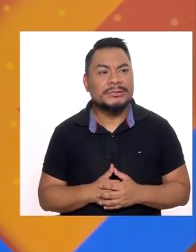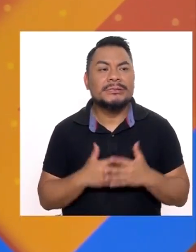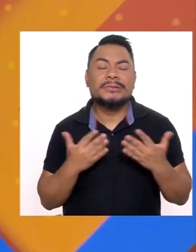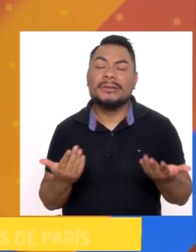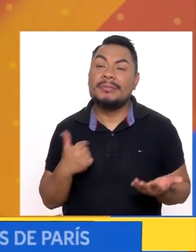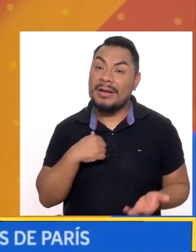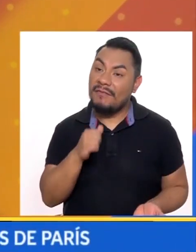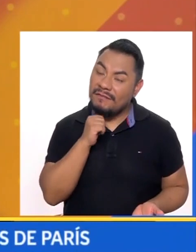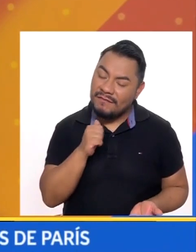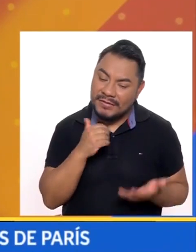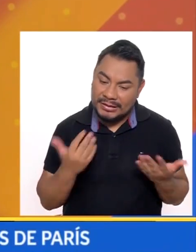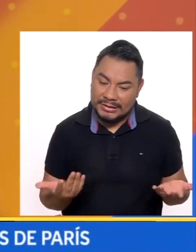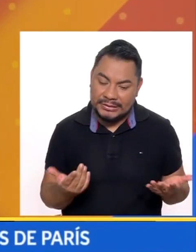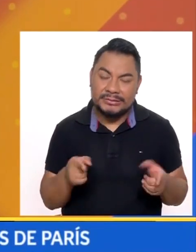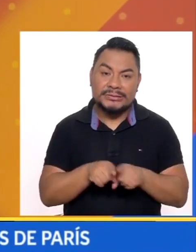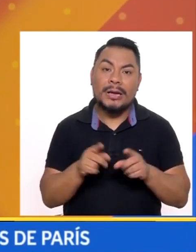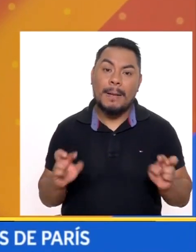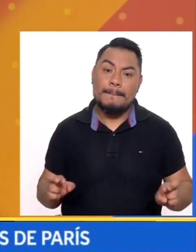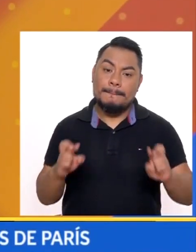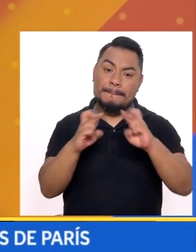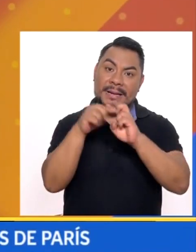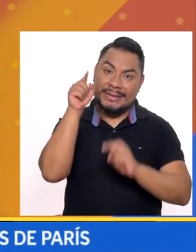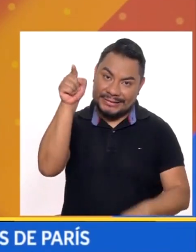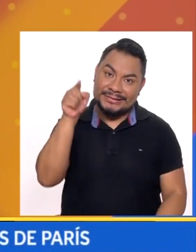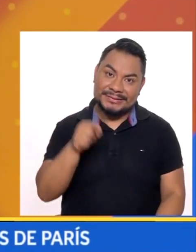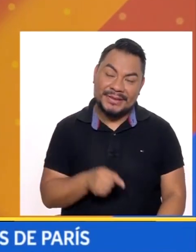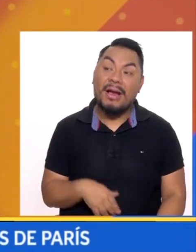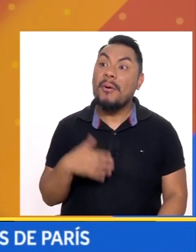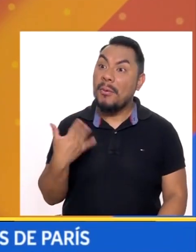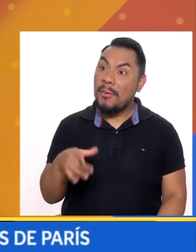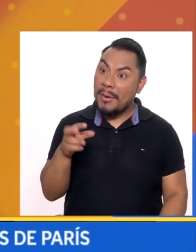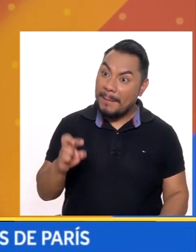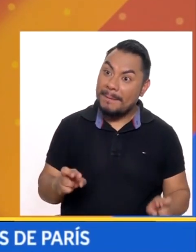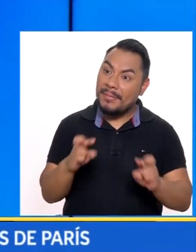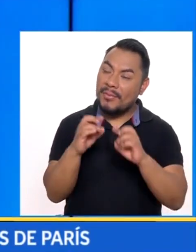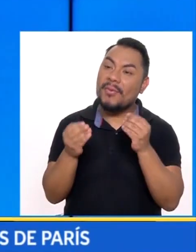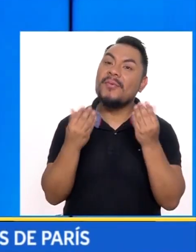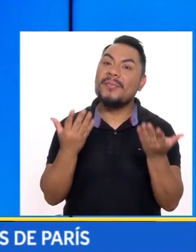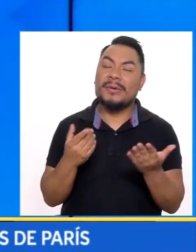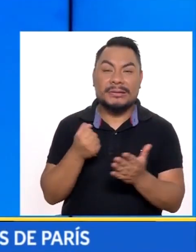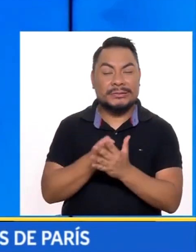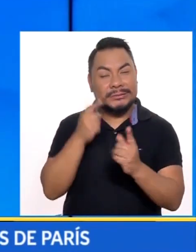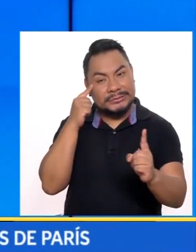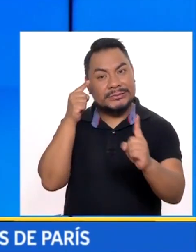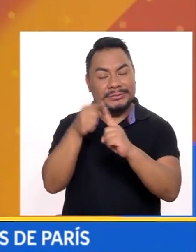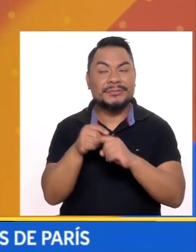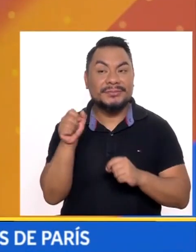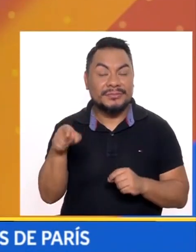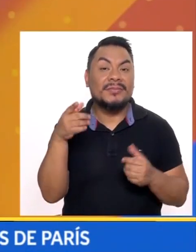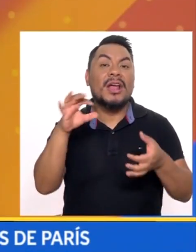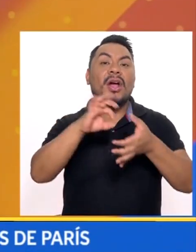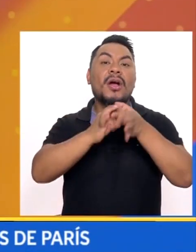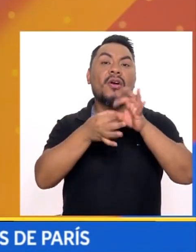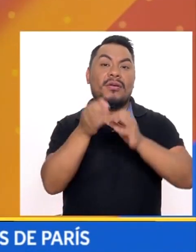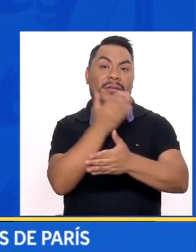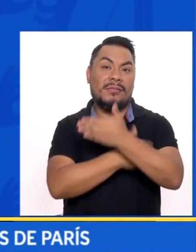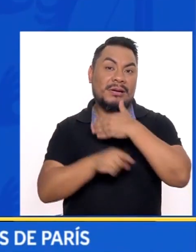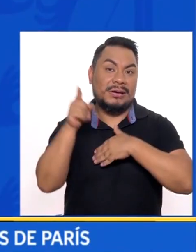Bueno, nos falta todavía Este... París, ¿no? París ¿Cómo es eso? ¿Por qué es un gran reto? Los Paralímpicos